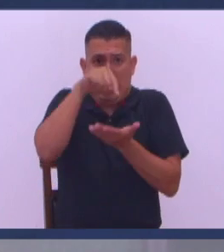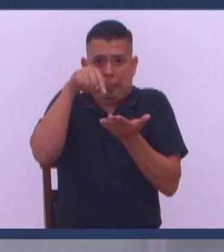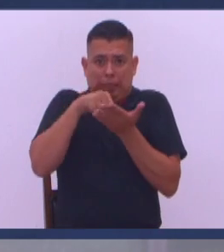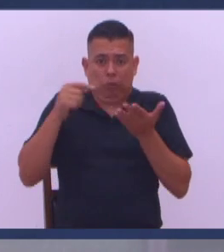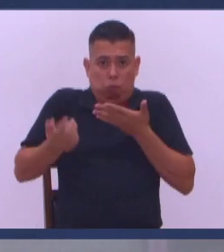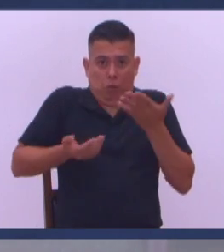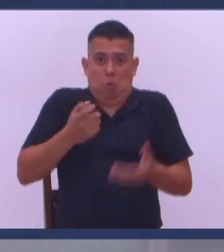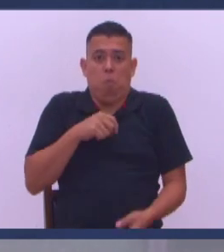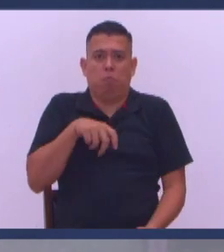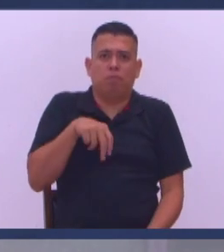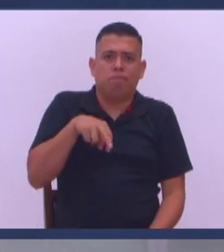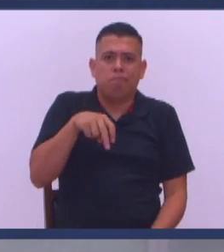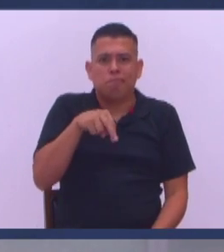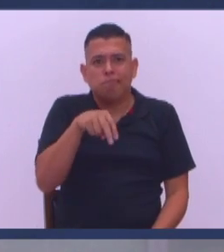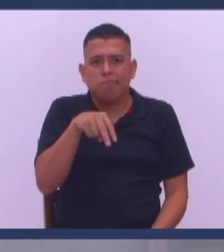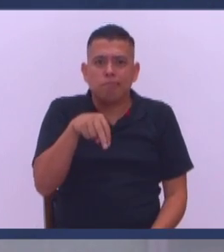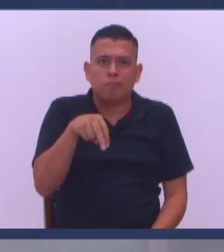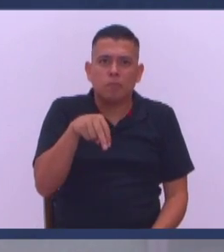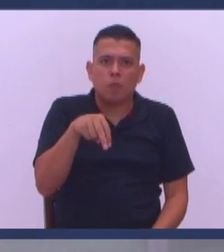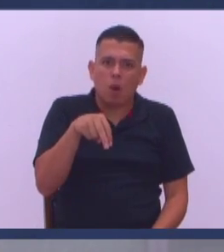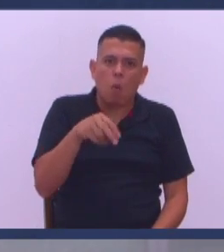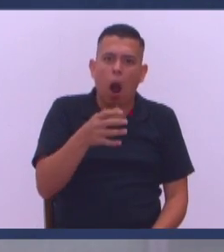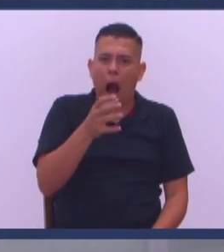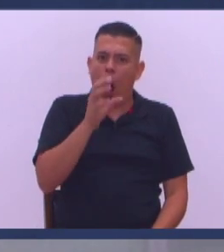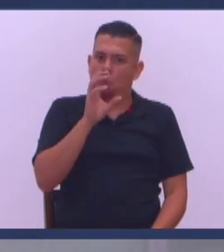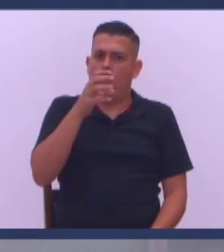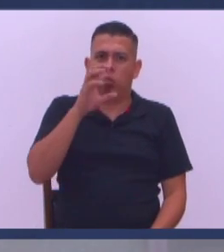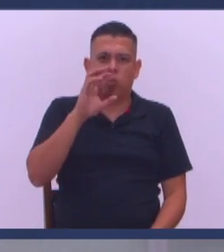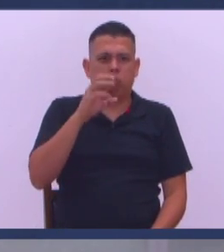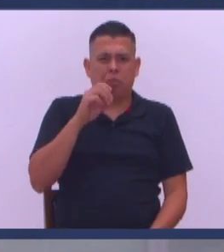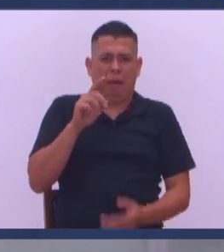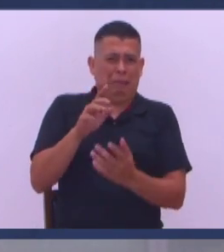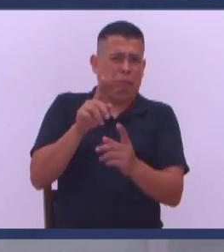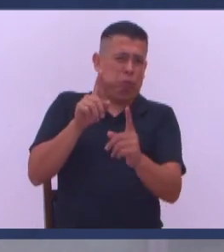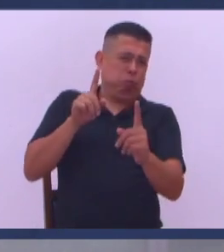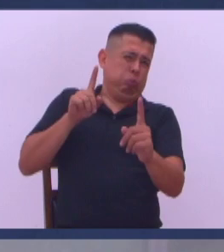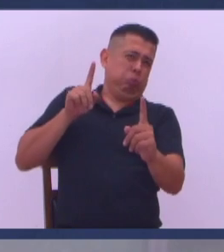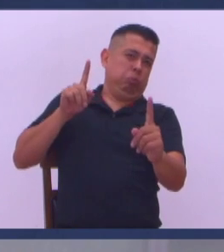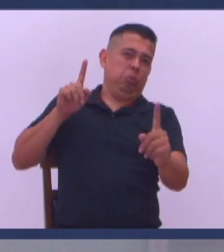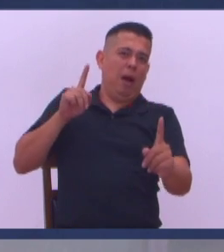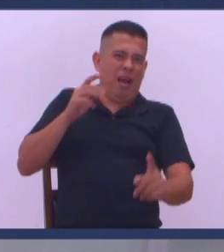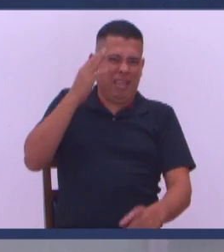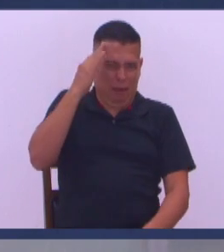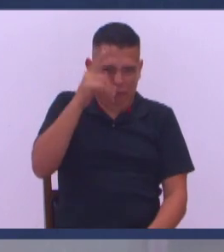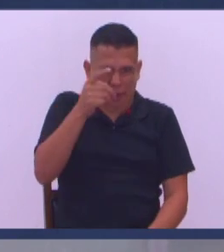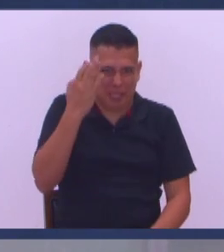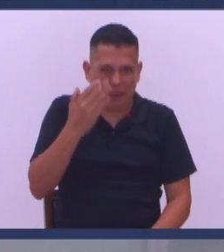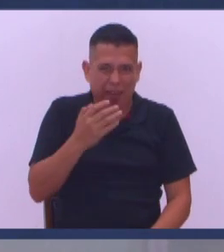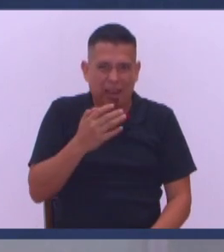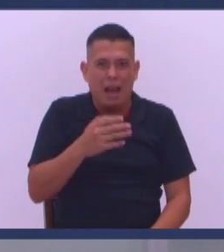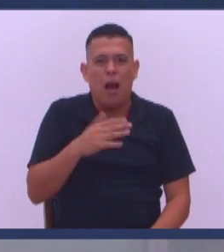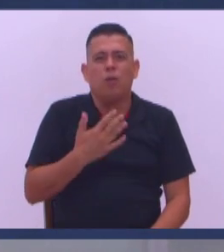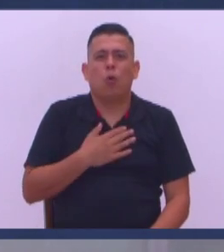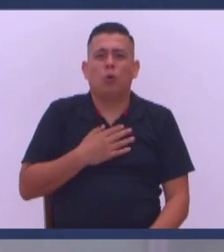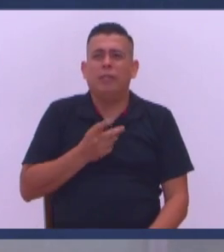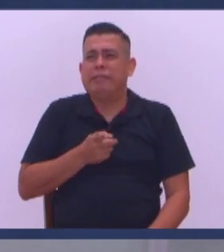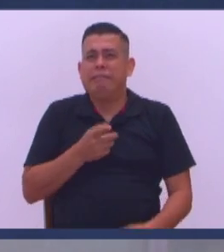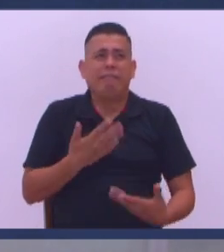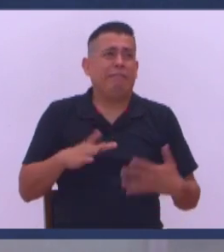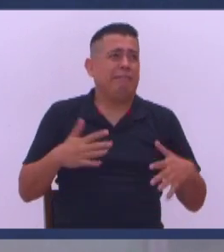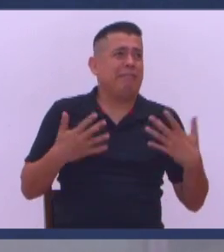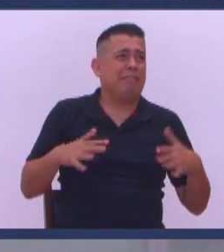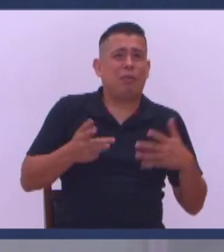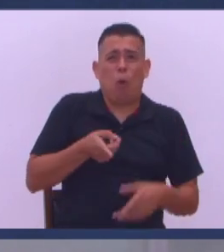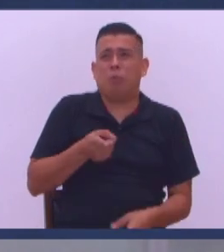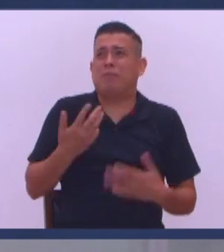mercado Caminando Pues había tomado mucha agua Porque la caminada era mucho Y adivine que me pasó Amén Quería ir al baño Y